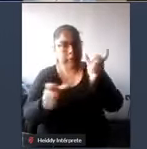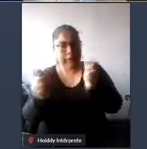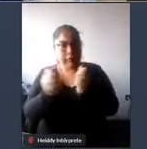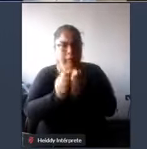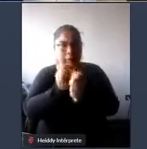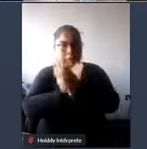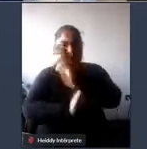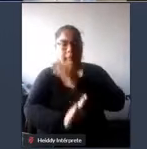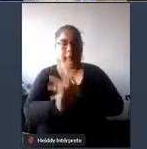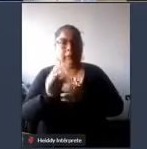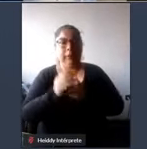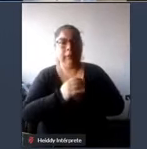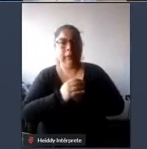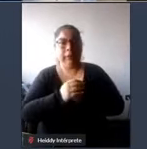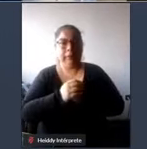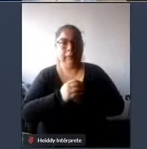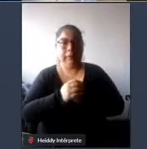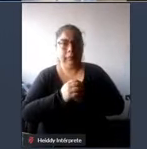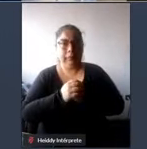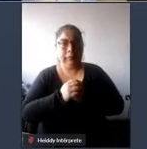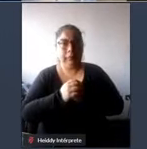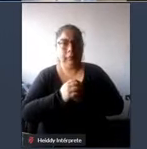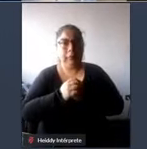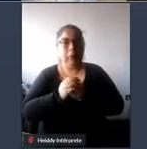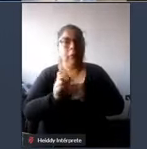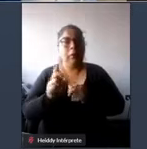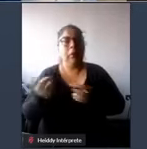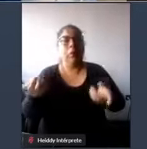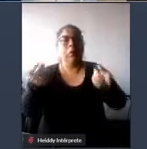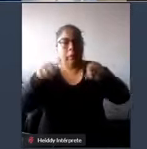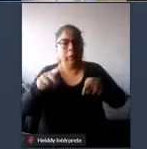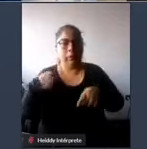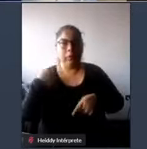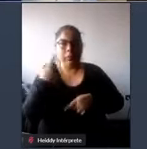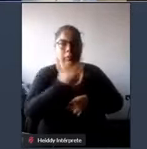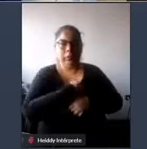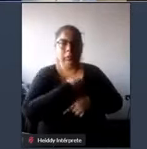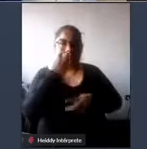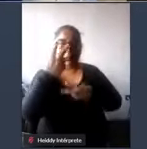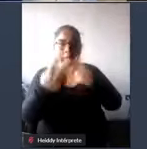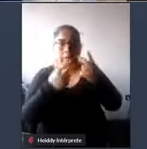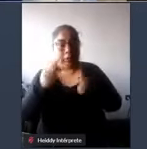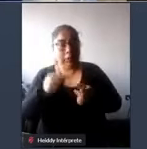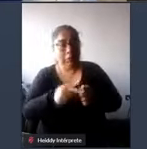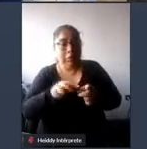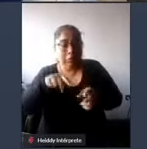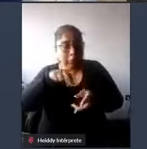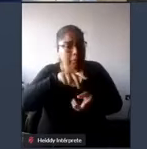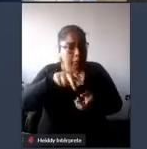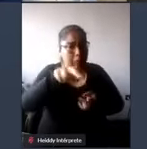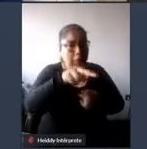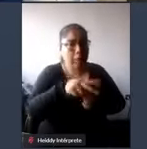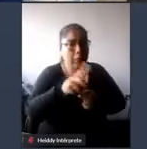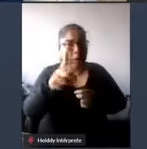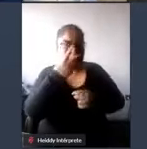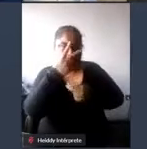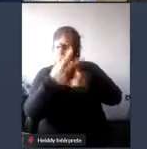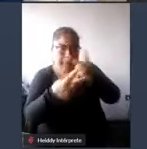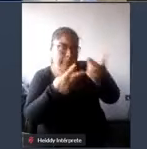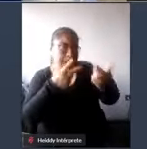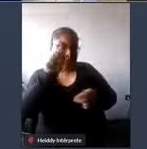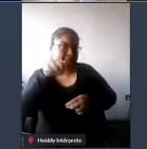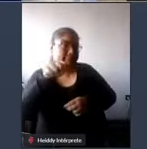con discapacidad cuando nosotros vemos y pasamos y comprobamos